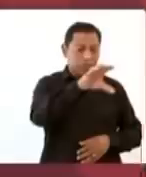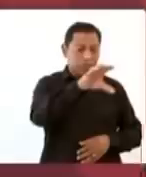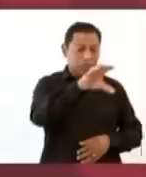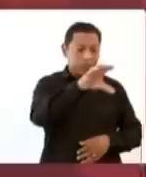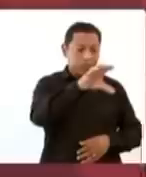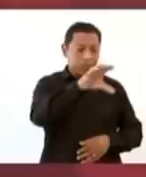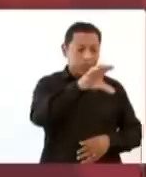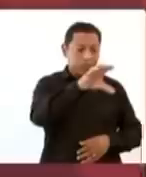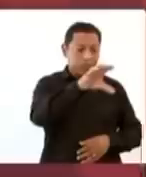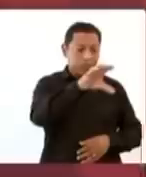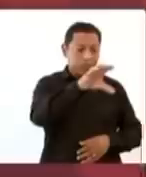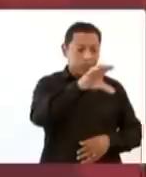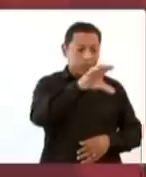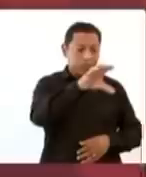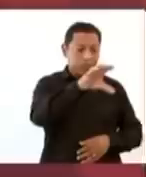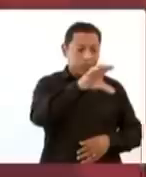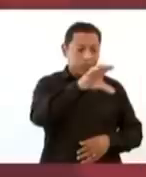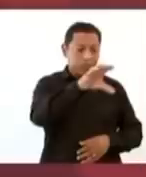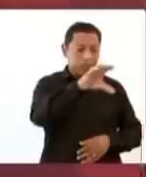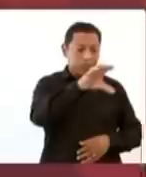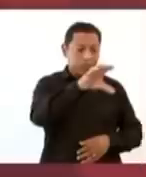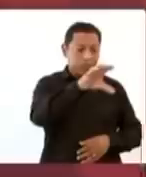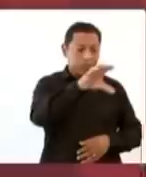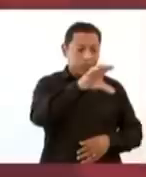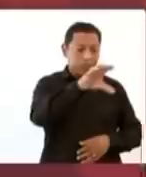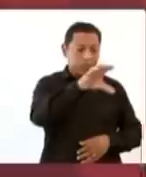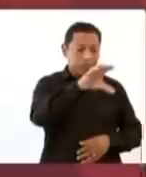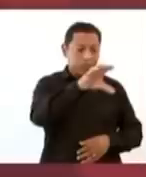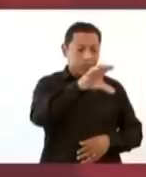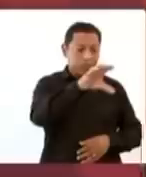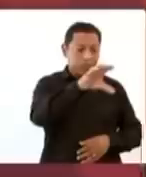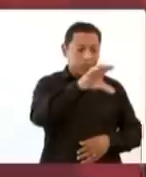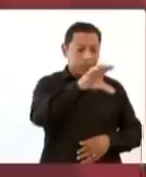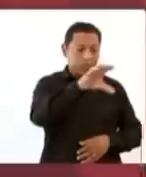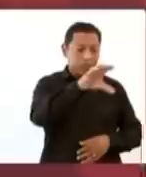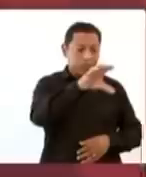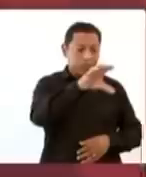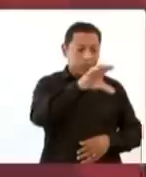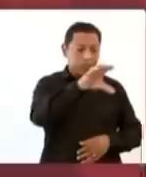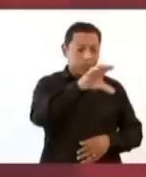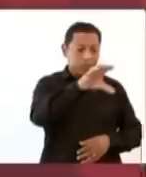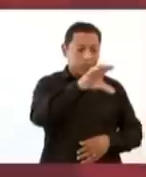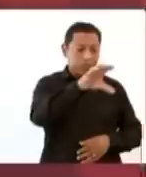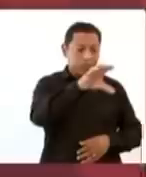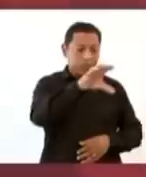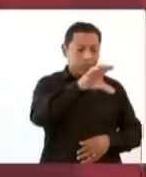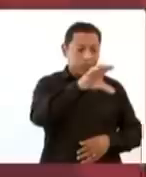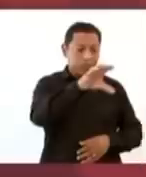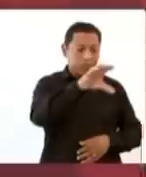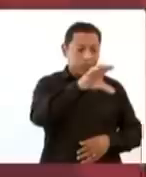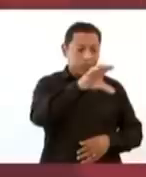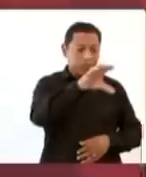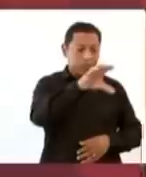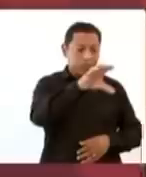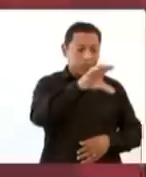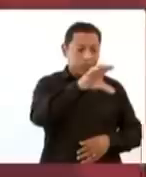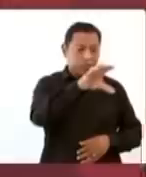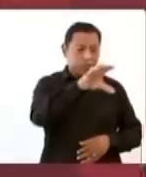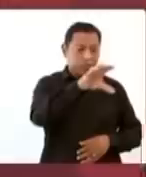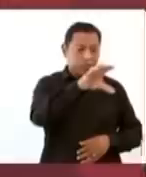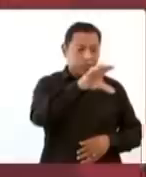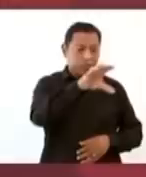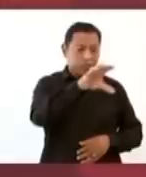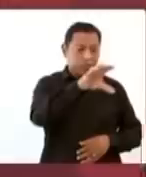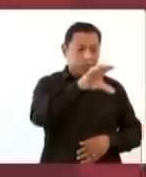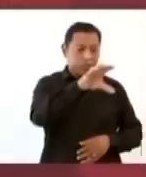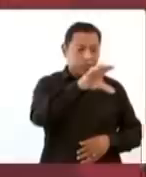dividendos. Porque las compañías privadas pues arriesgan su dinero para ganar dinero. Porque una compañía privada se